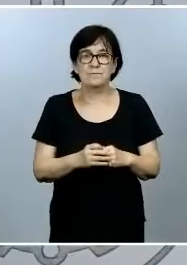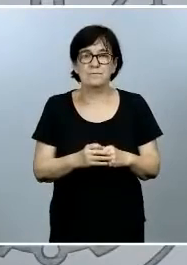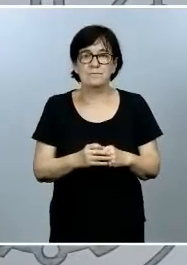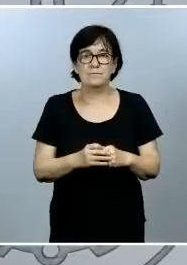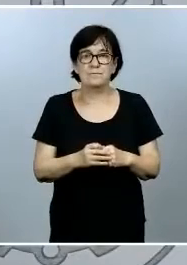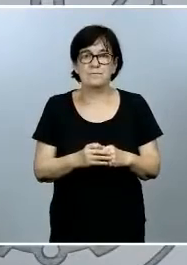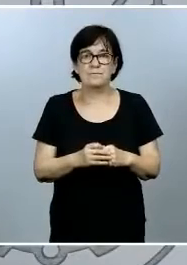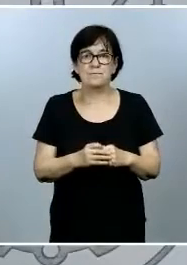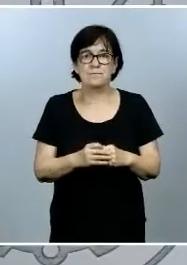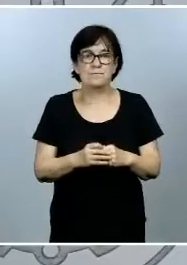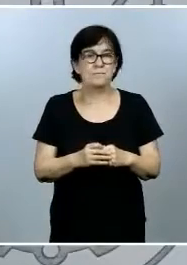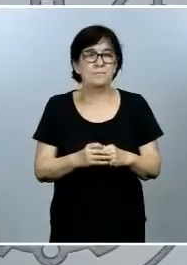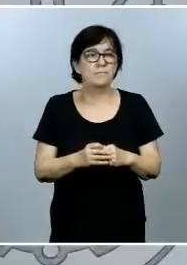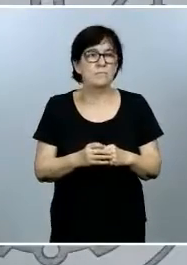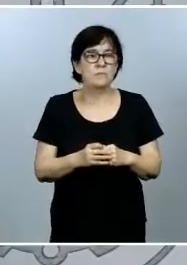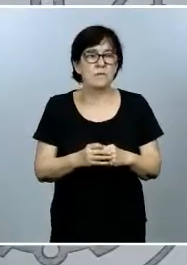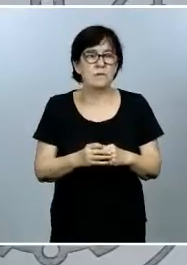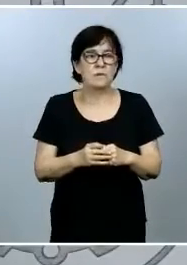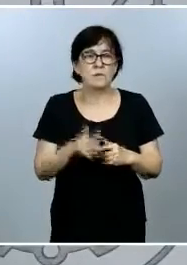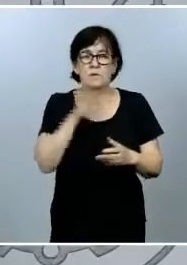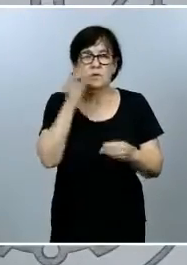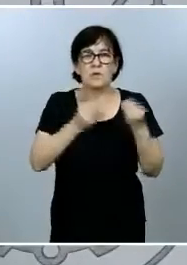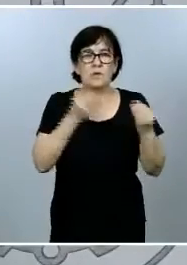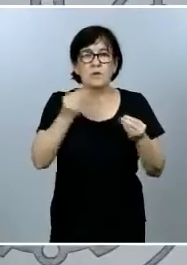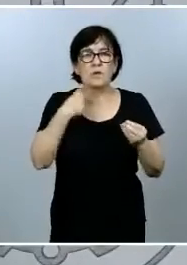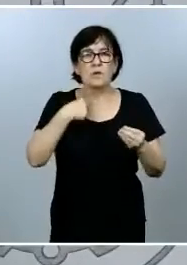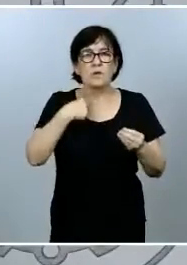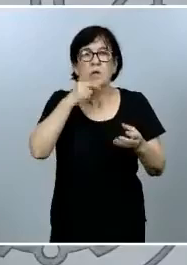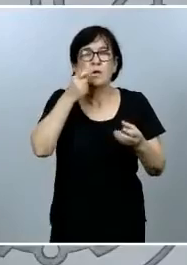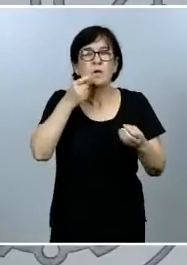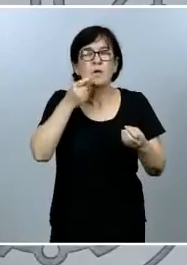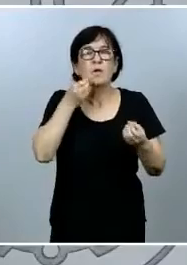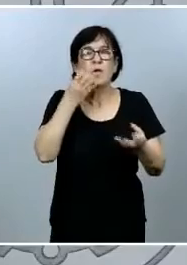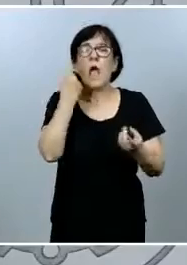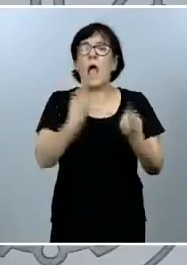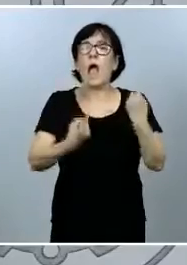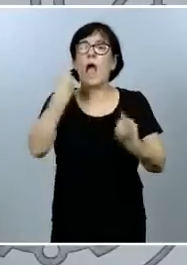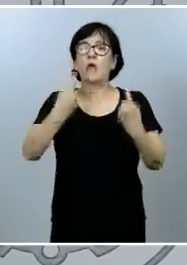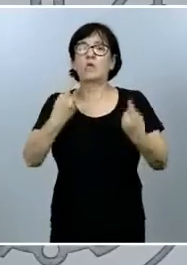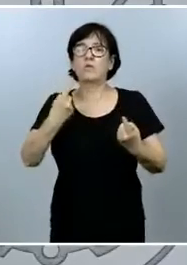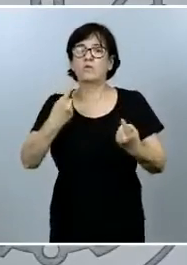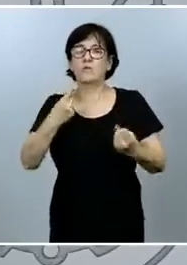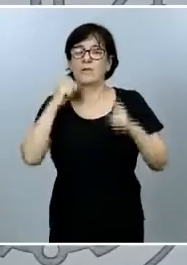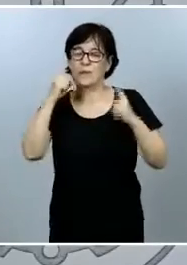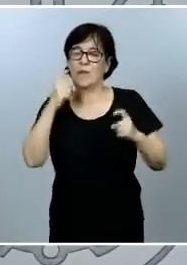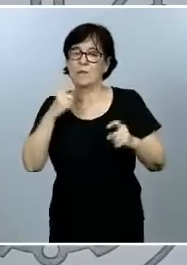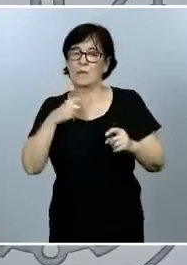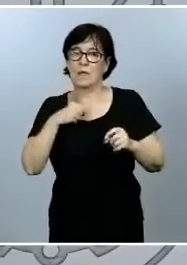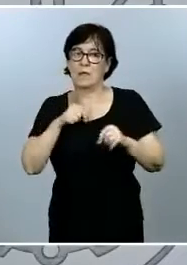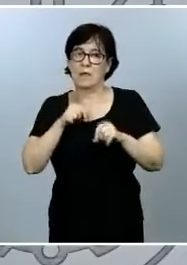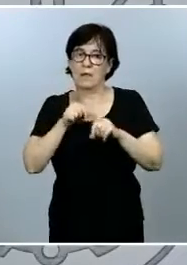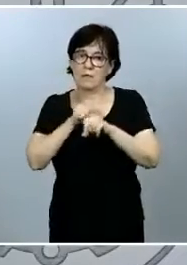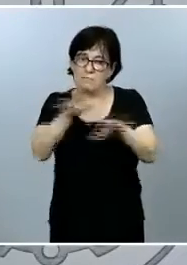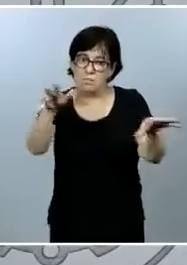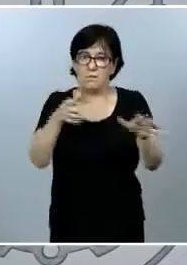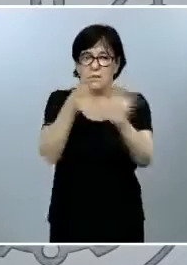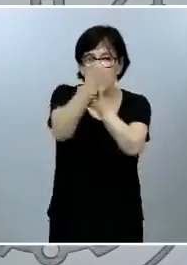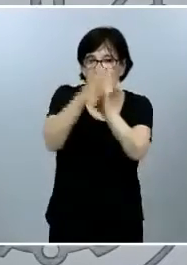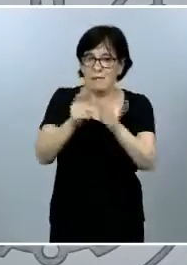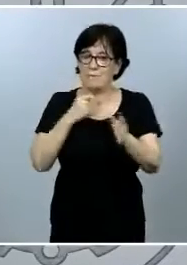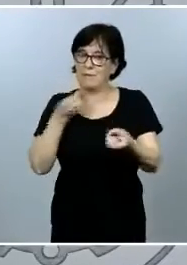nos vamos a comprar ese marco mental que algunos intentan transmitir o que algunos intentan trasladar